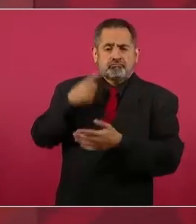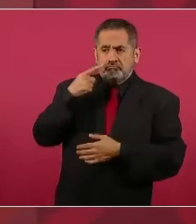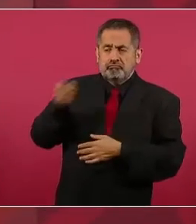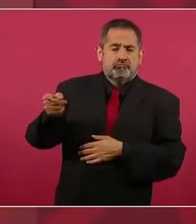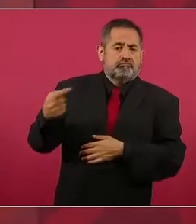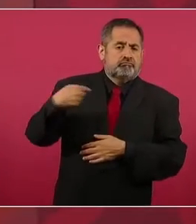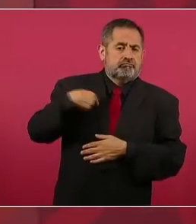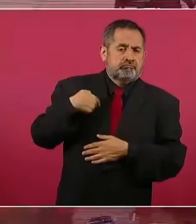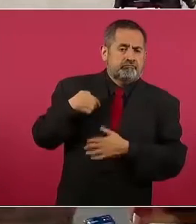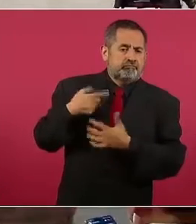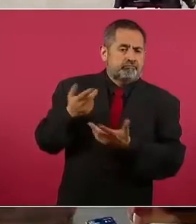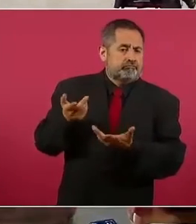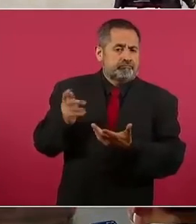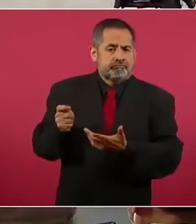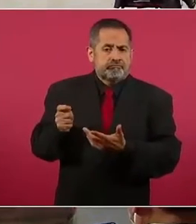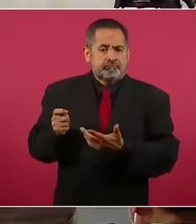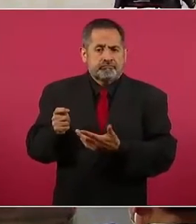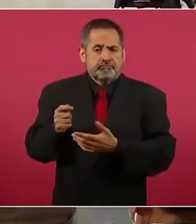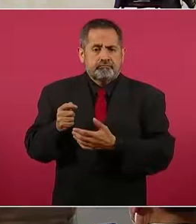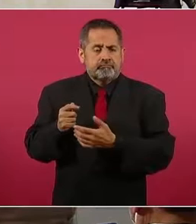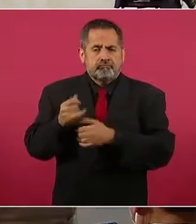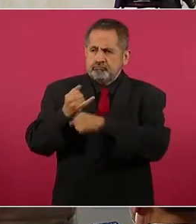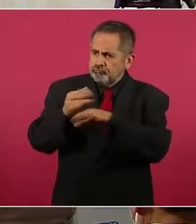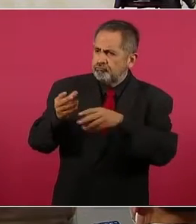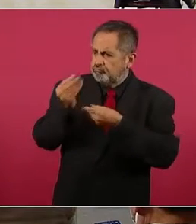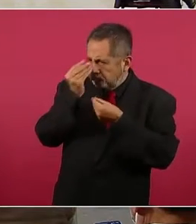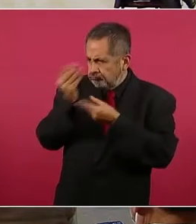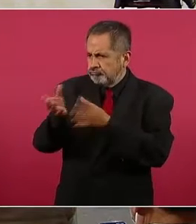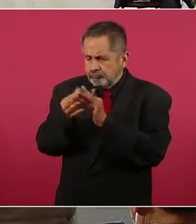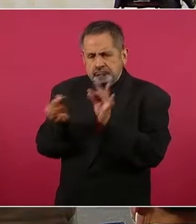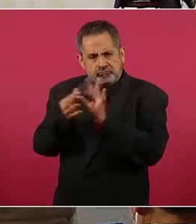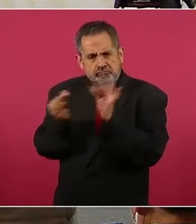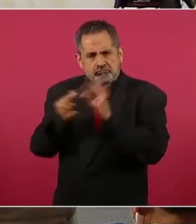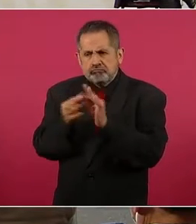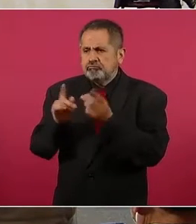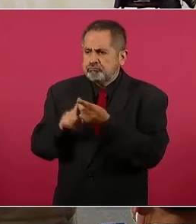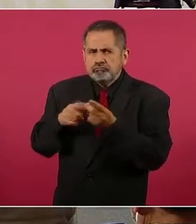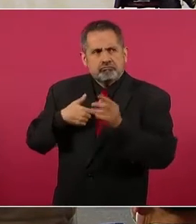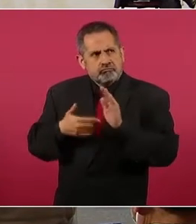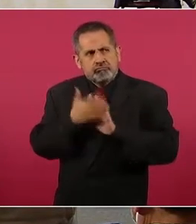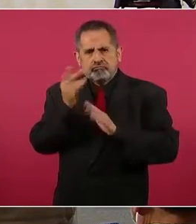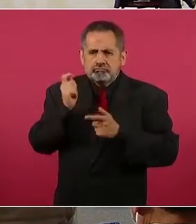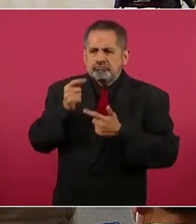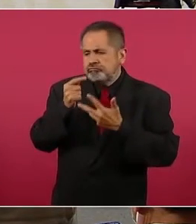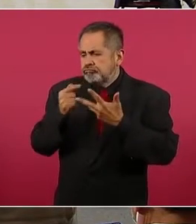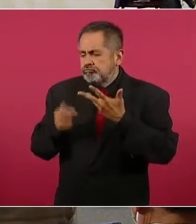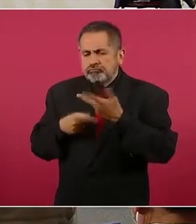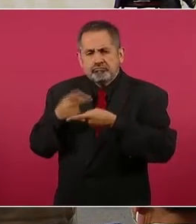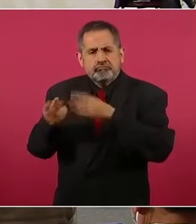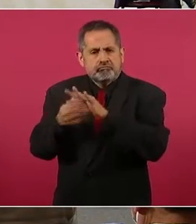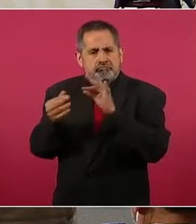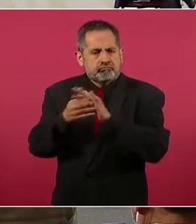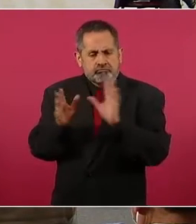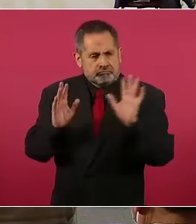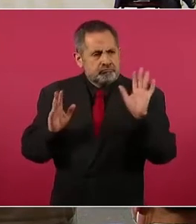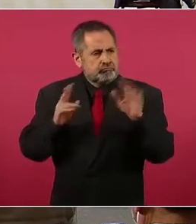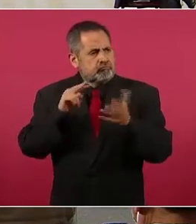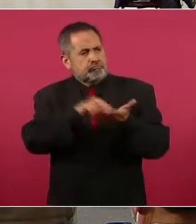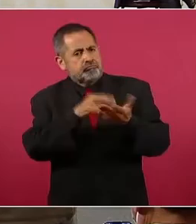estado informando en migración.